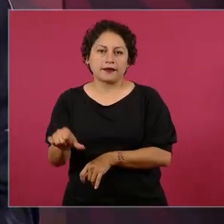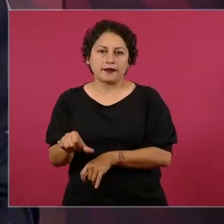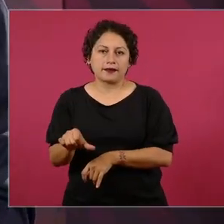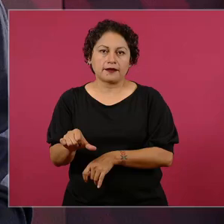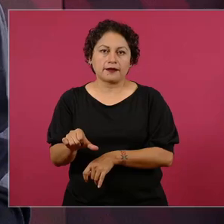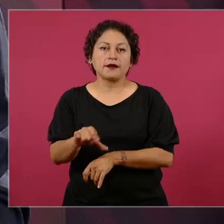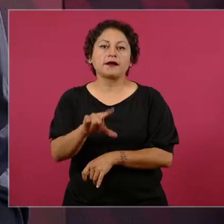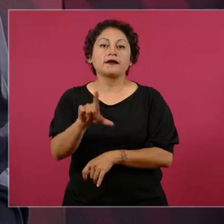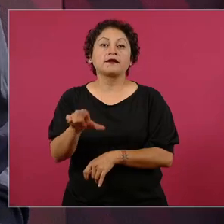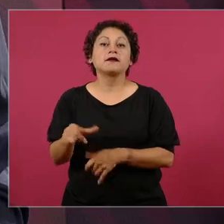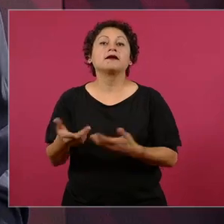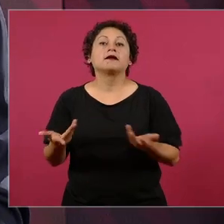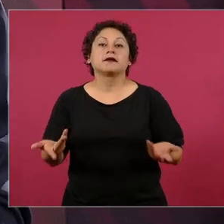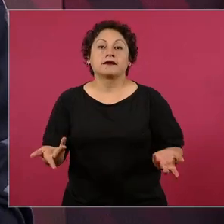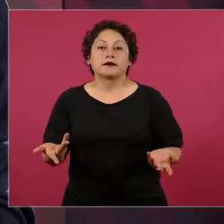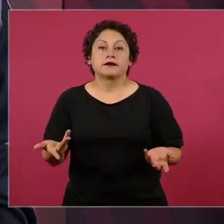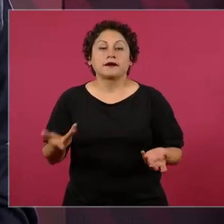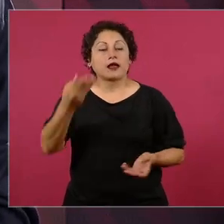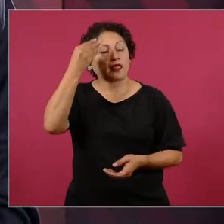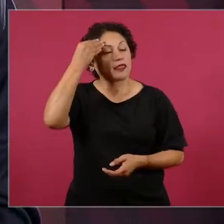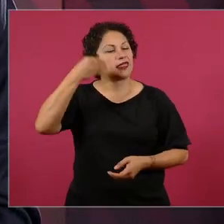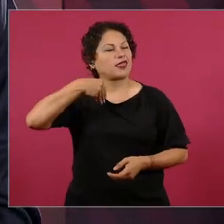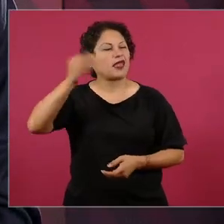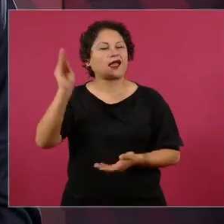no sucedería nada.